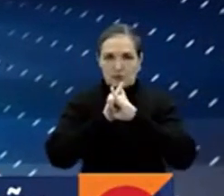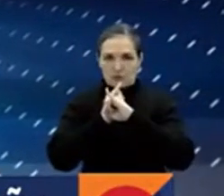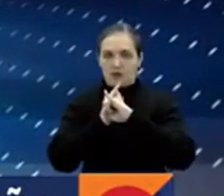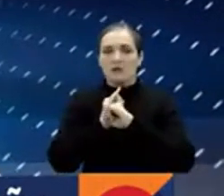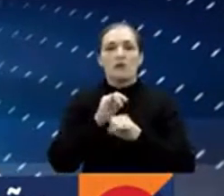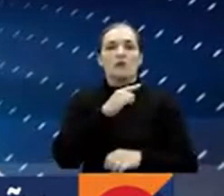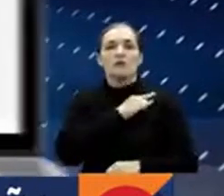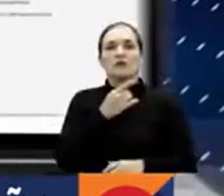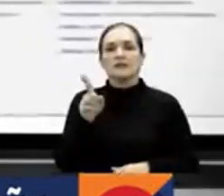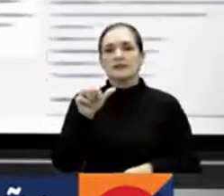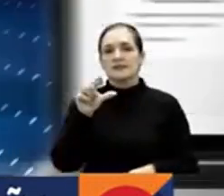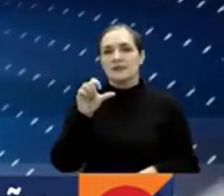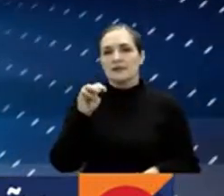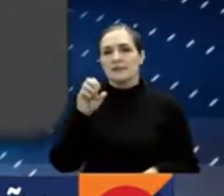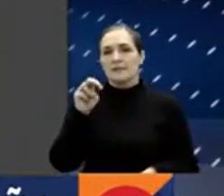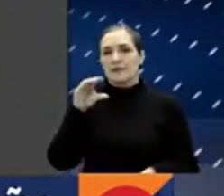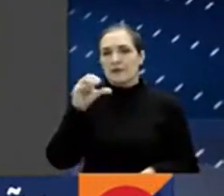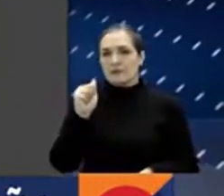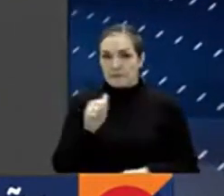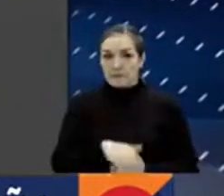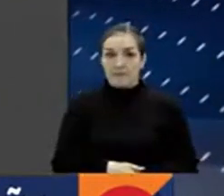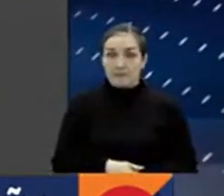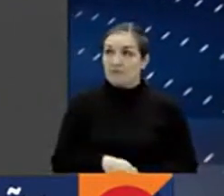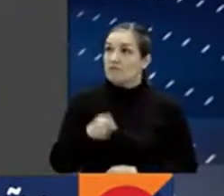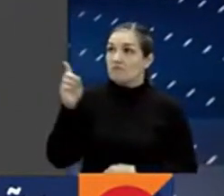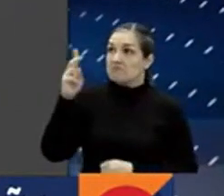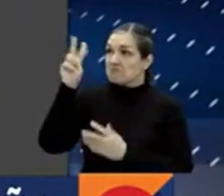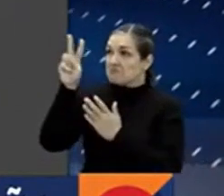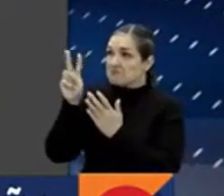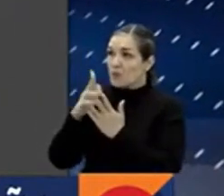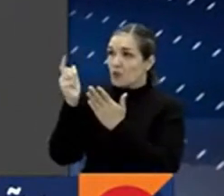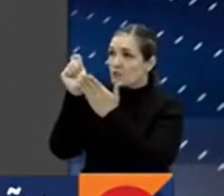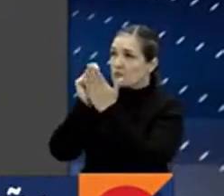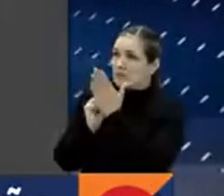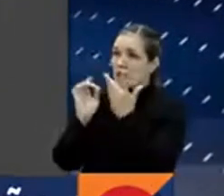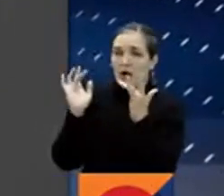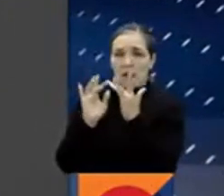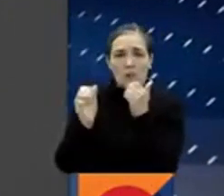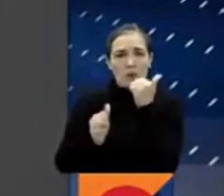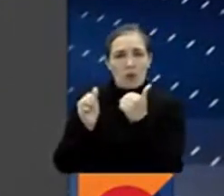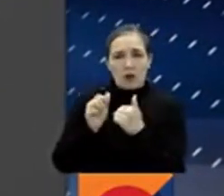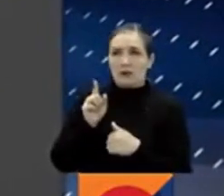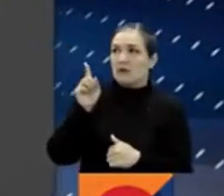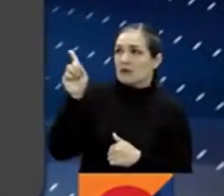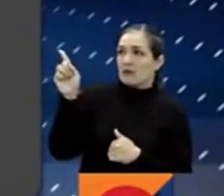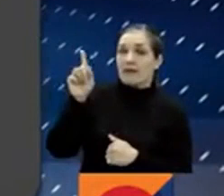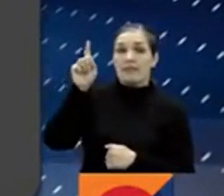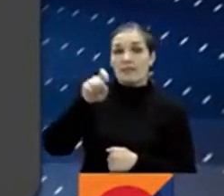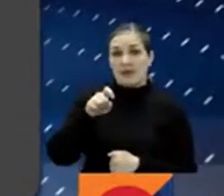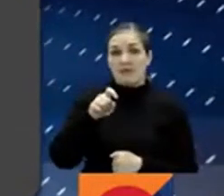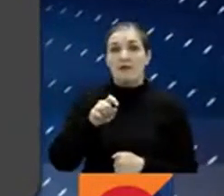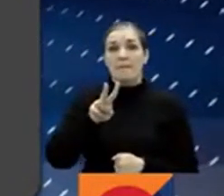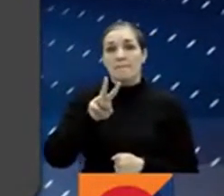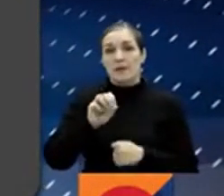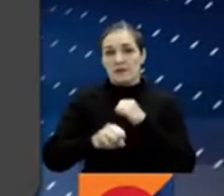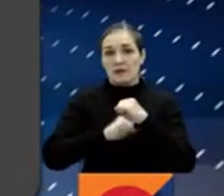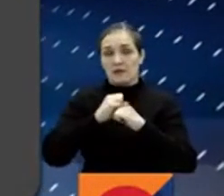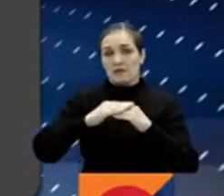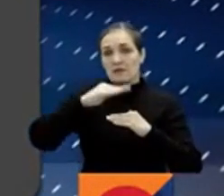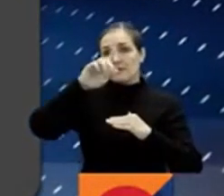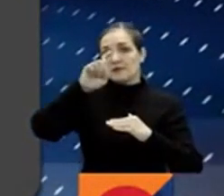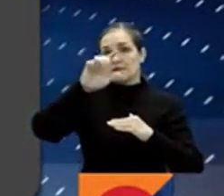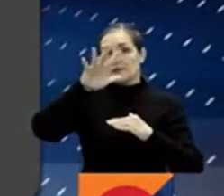Universidad de Salamanca. Lea con atención las descripciones y requisitos como ser mayor de 20 y menor de